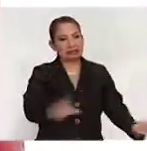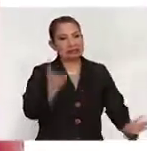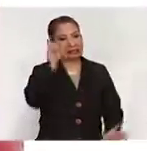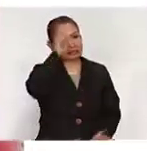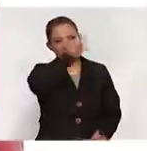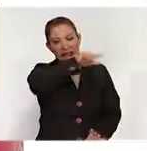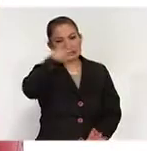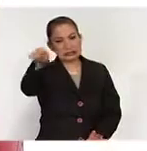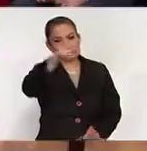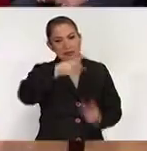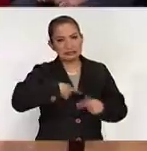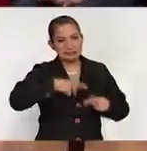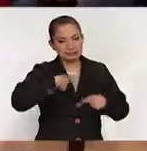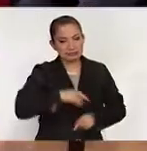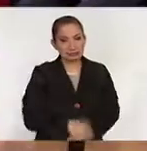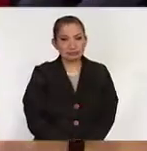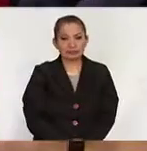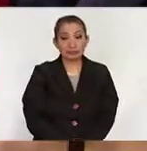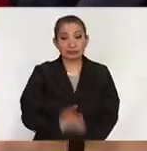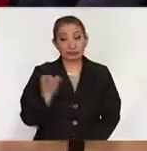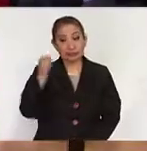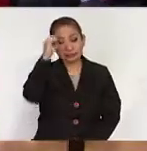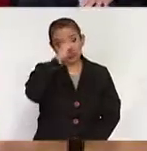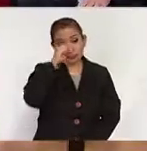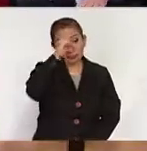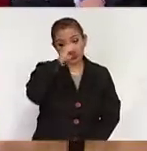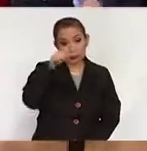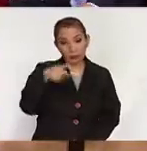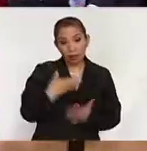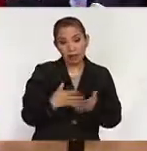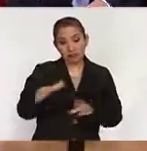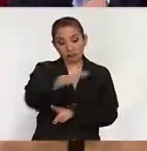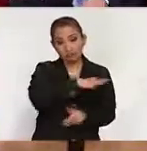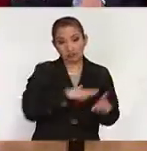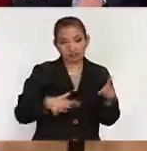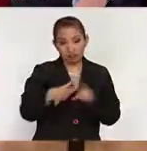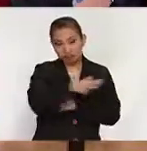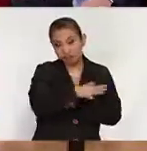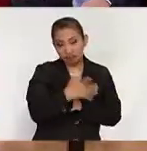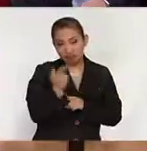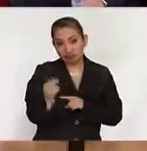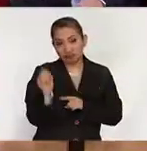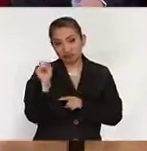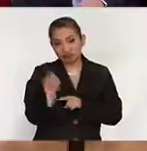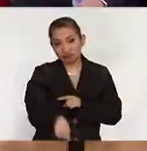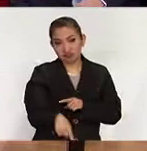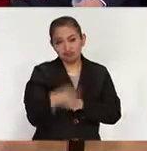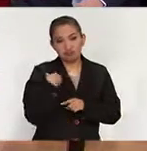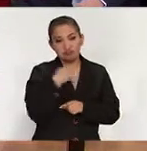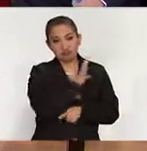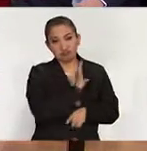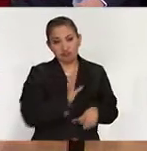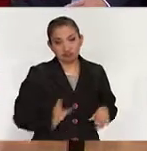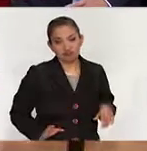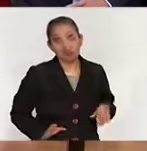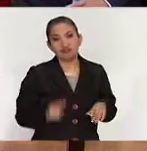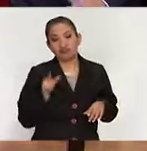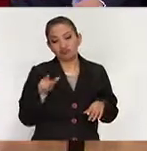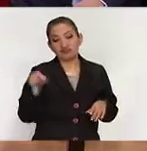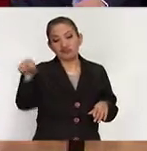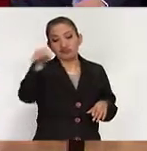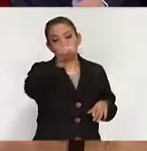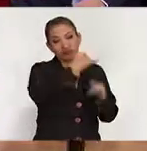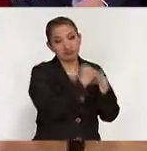en la percepción ciudadana. Bueno pues ahí está la opinión en este contexto fundamental dentro de la campaña de las